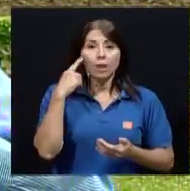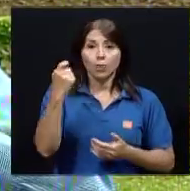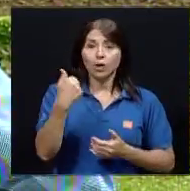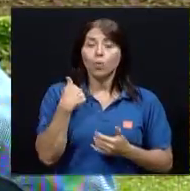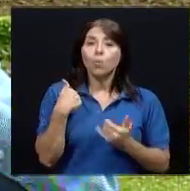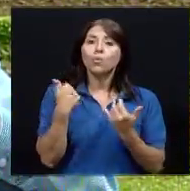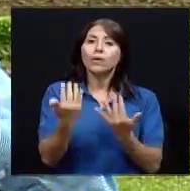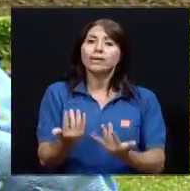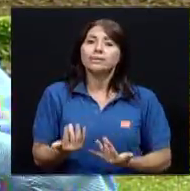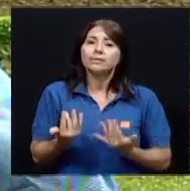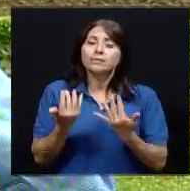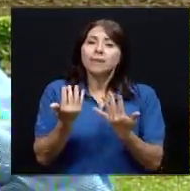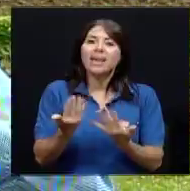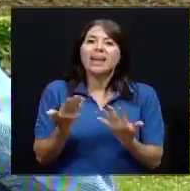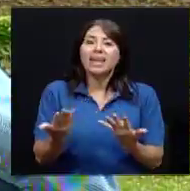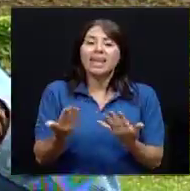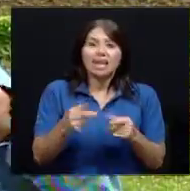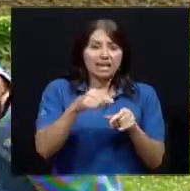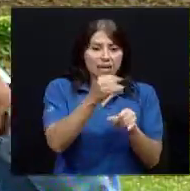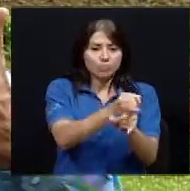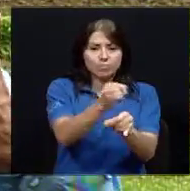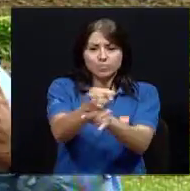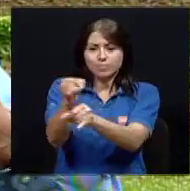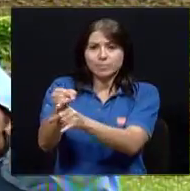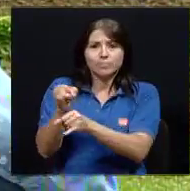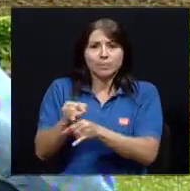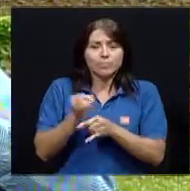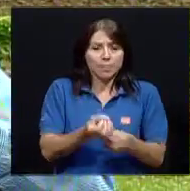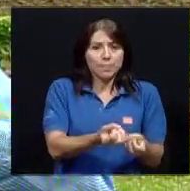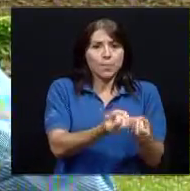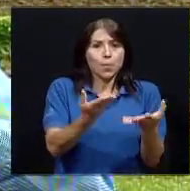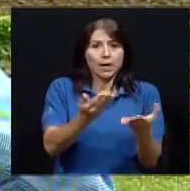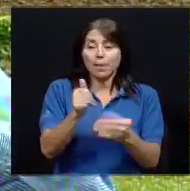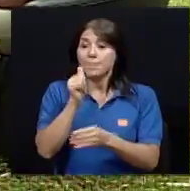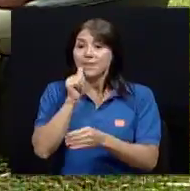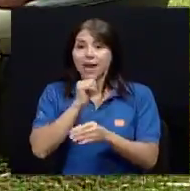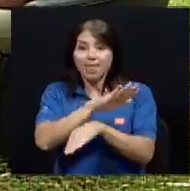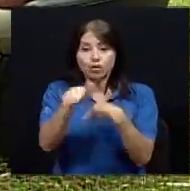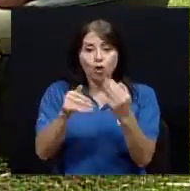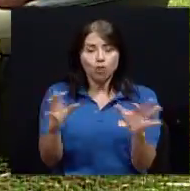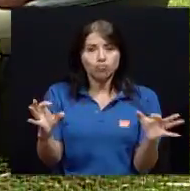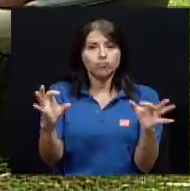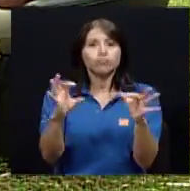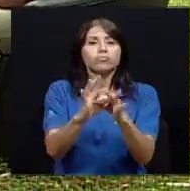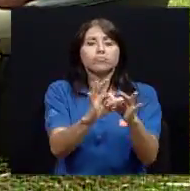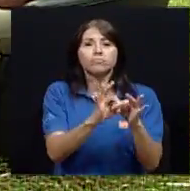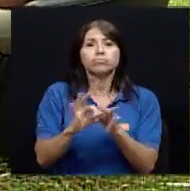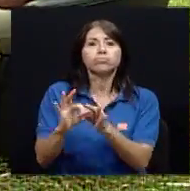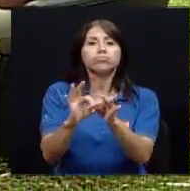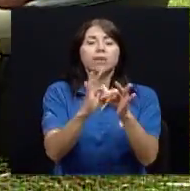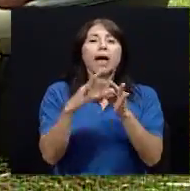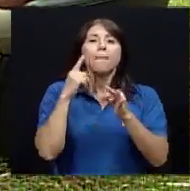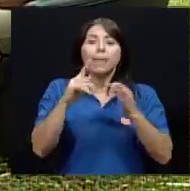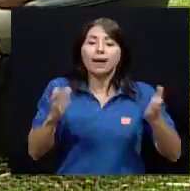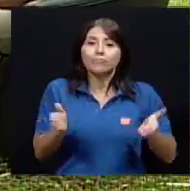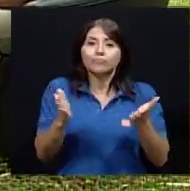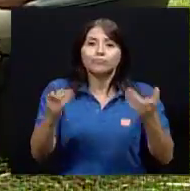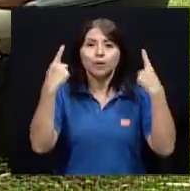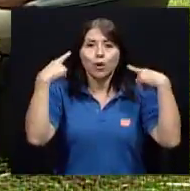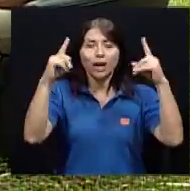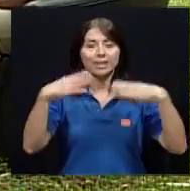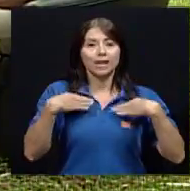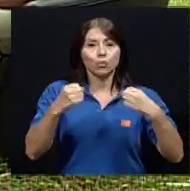articulación pública o privada en función de la salud de las personas en este país. Digamos, eso me parece que, digamos, de principio